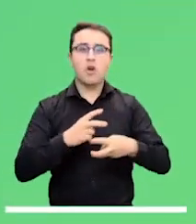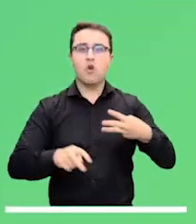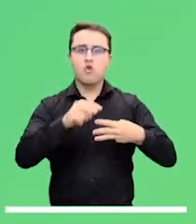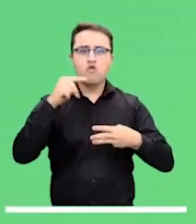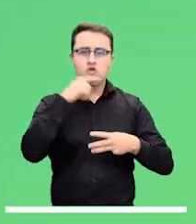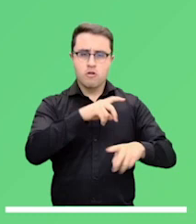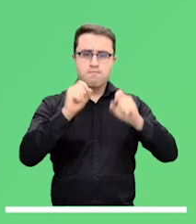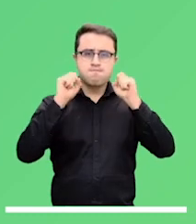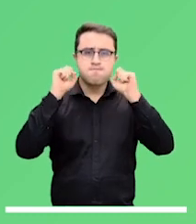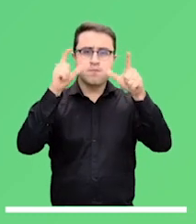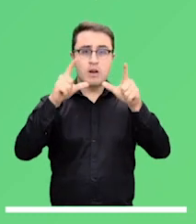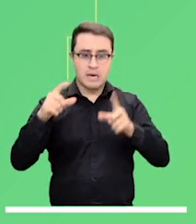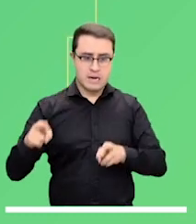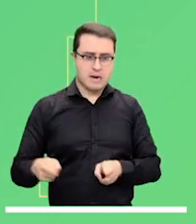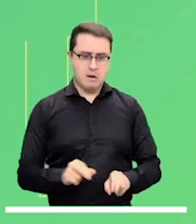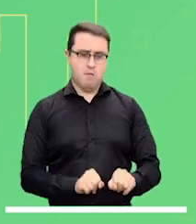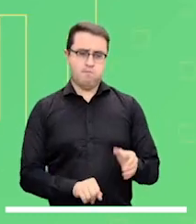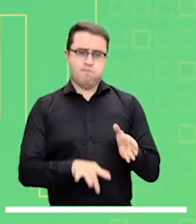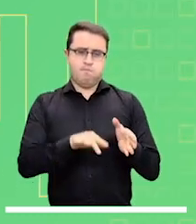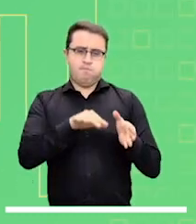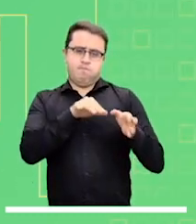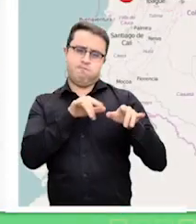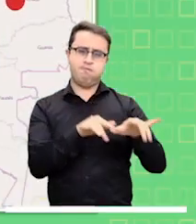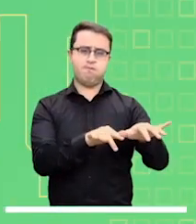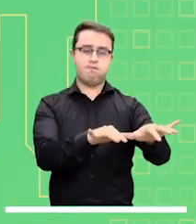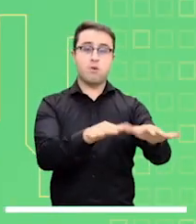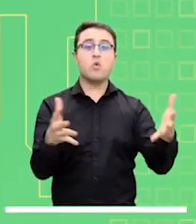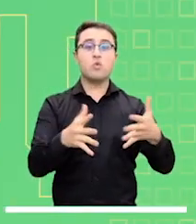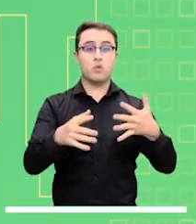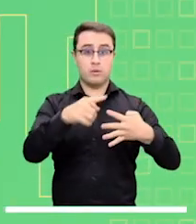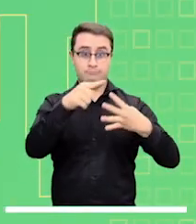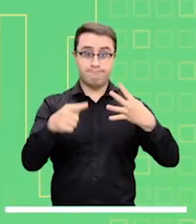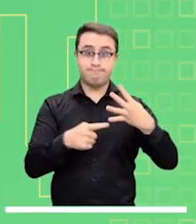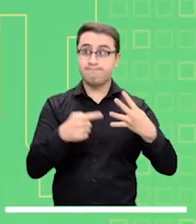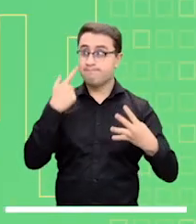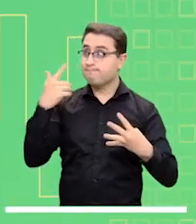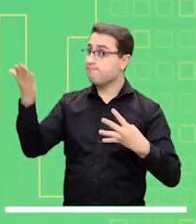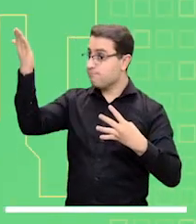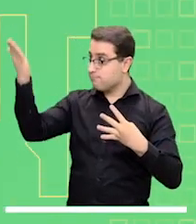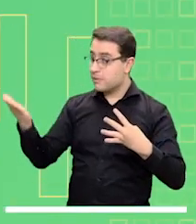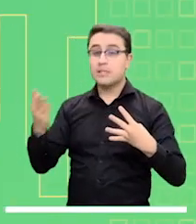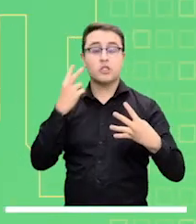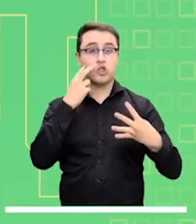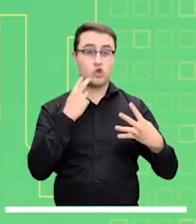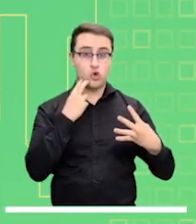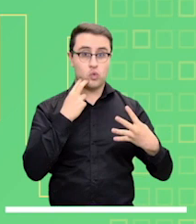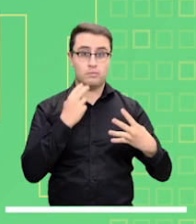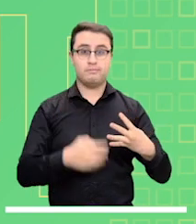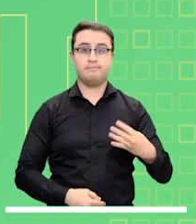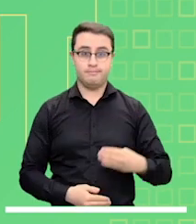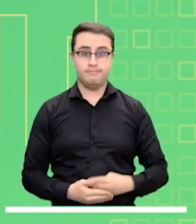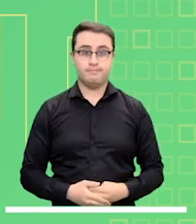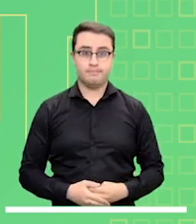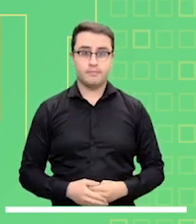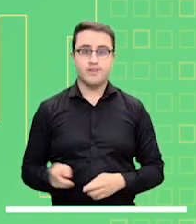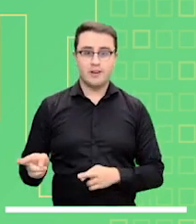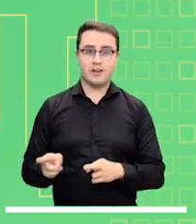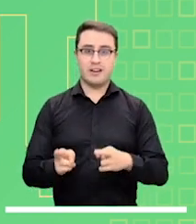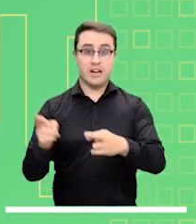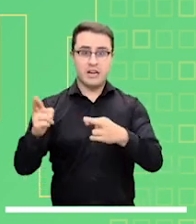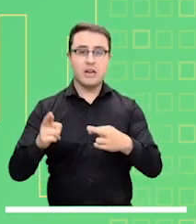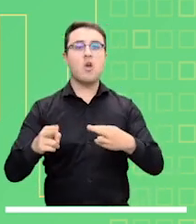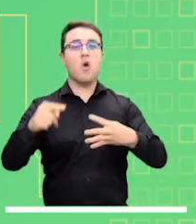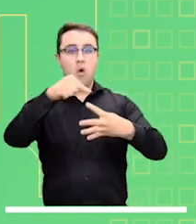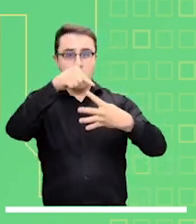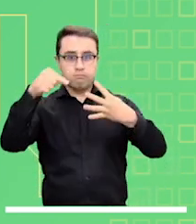Veamos ahora las alertas que se encuentran activas. Alerta roca por inundaciones en las cuencas de los ríos Condoto, Tamaná, Cajón y